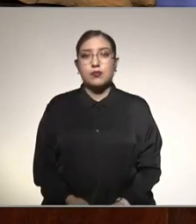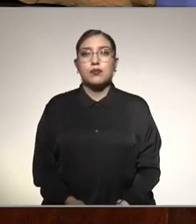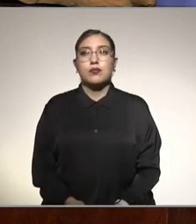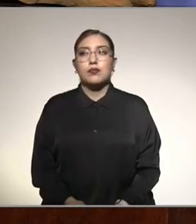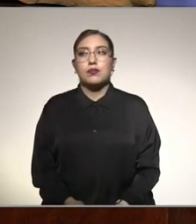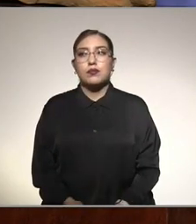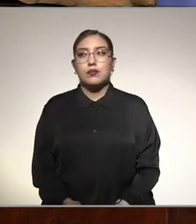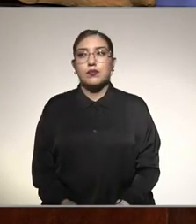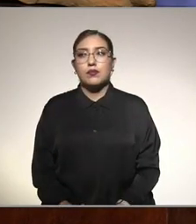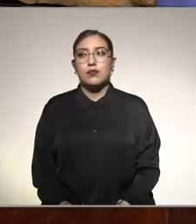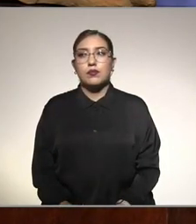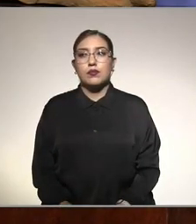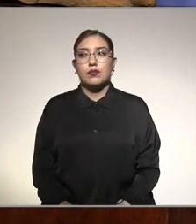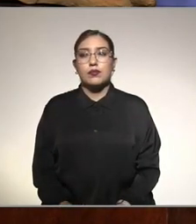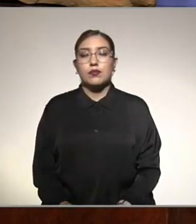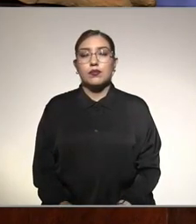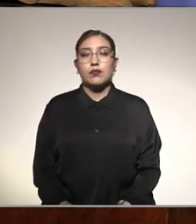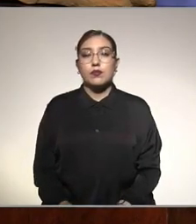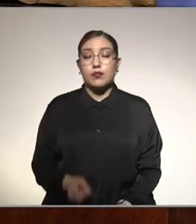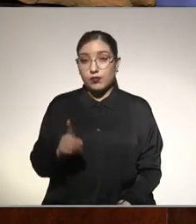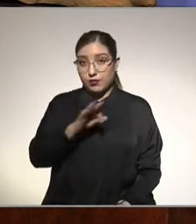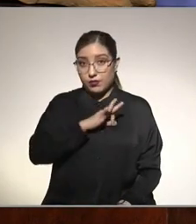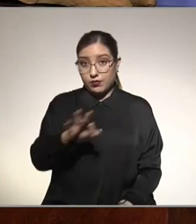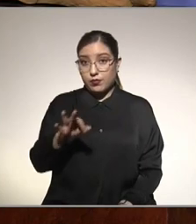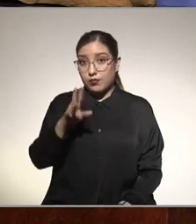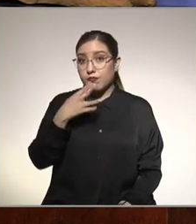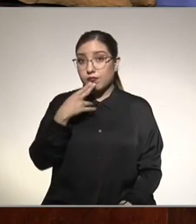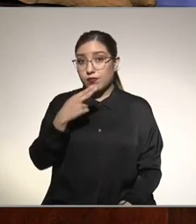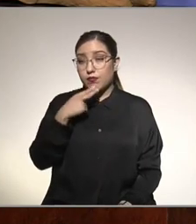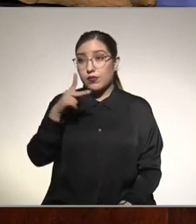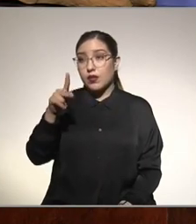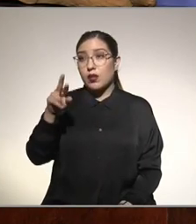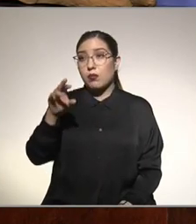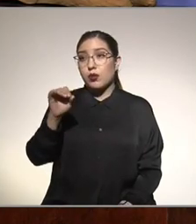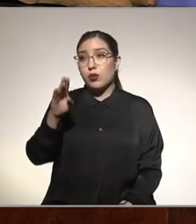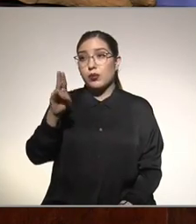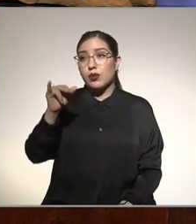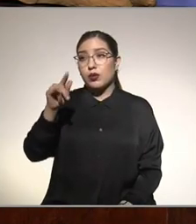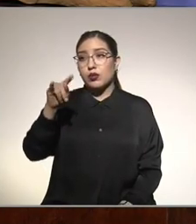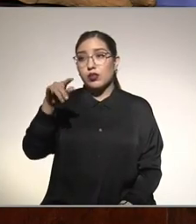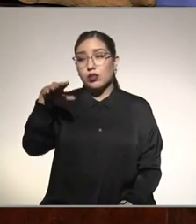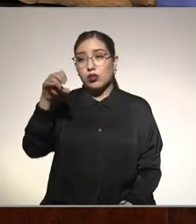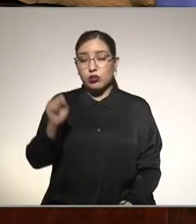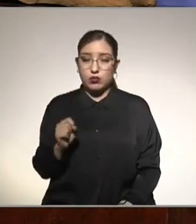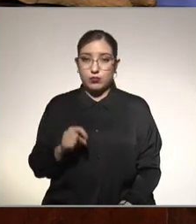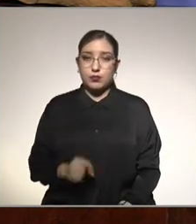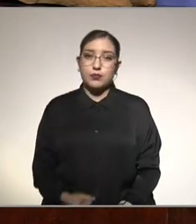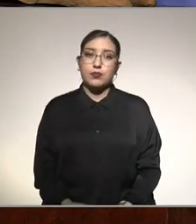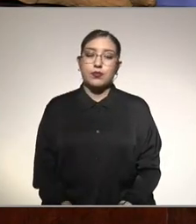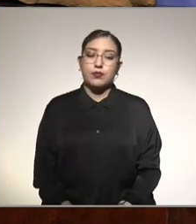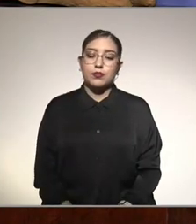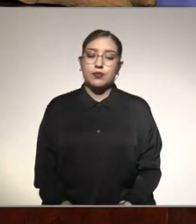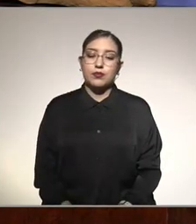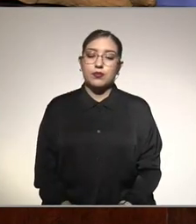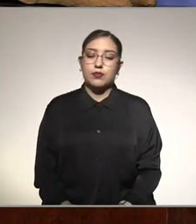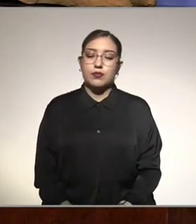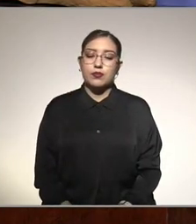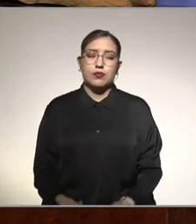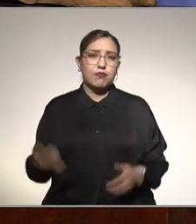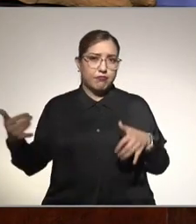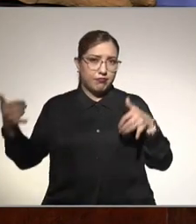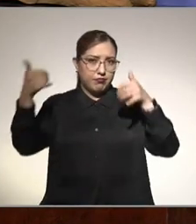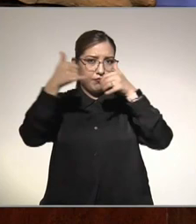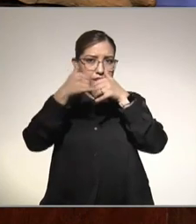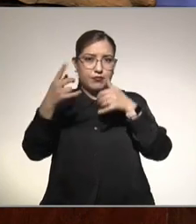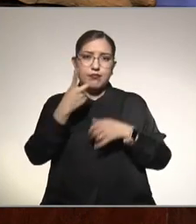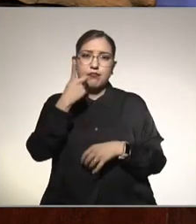parte del tratamiento se utilizan los probióticos en nuestras llamadas tenemos a carlos reyes que